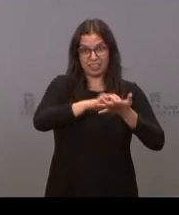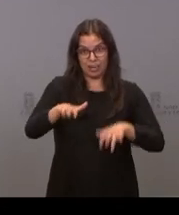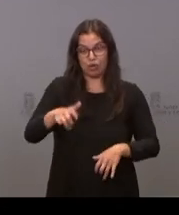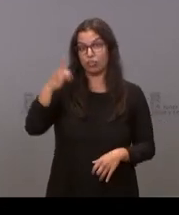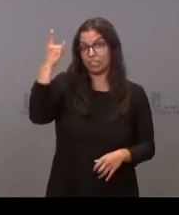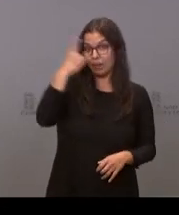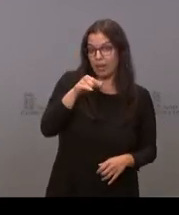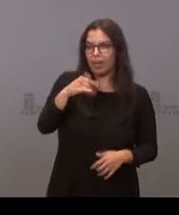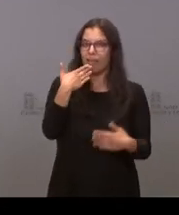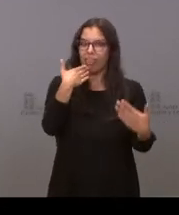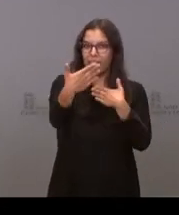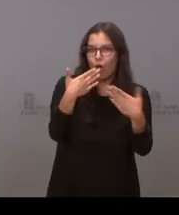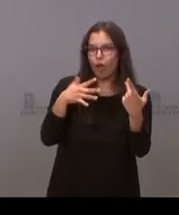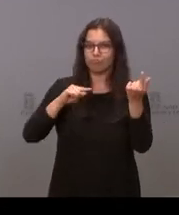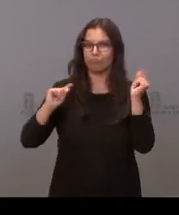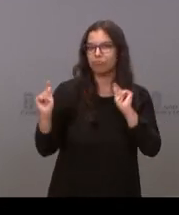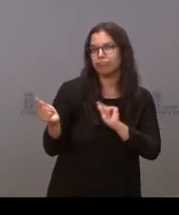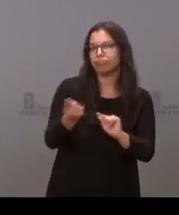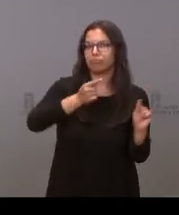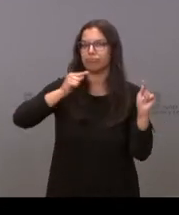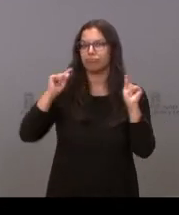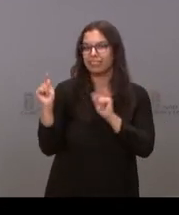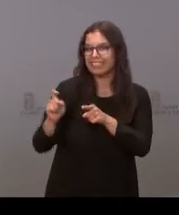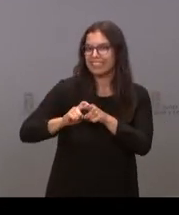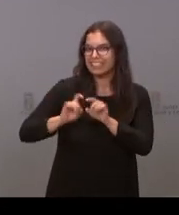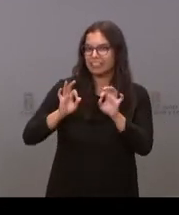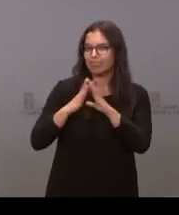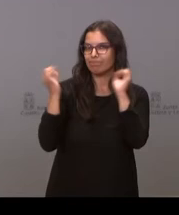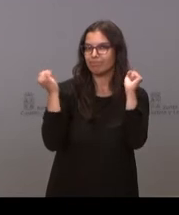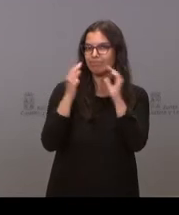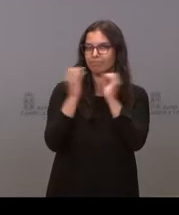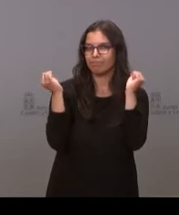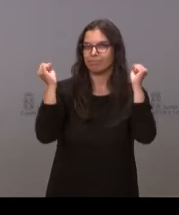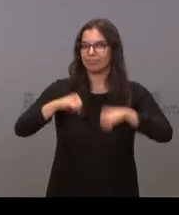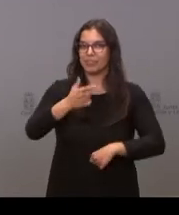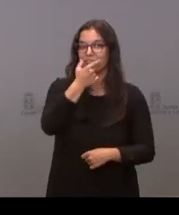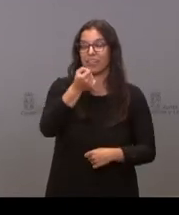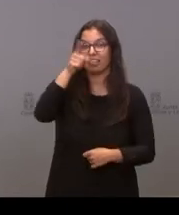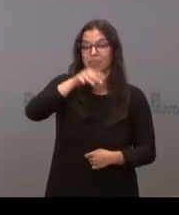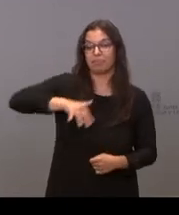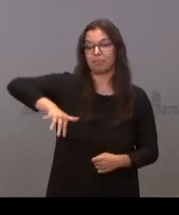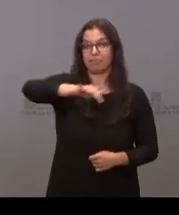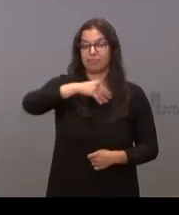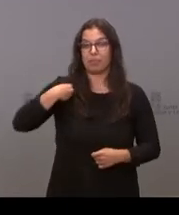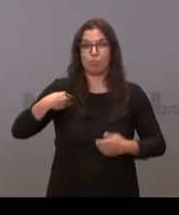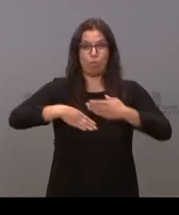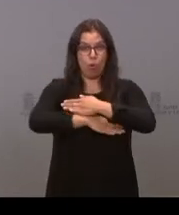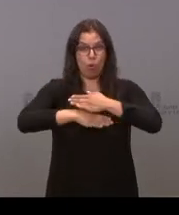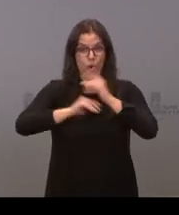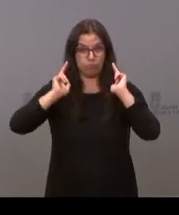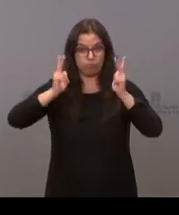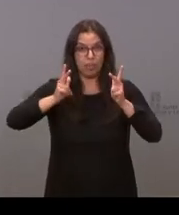se dialoga, donde se discute, donde se acuerda y también en un lugar donde los monjes que aquí